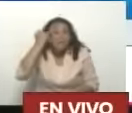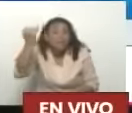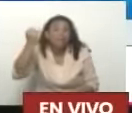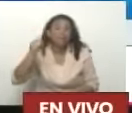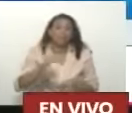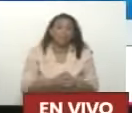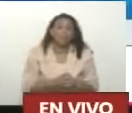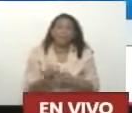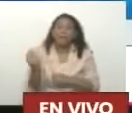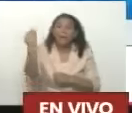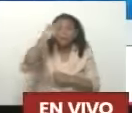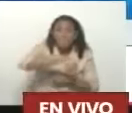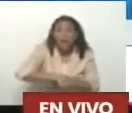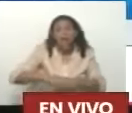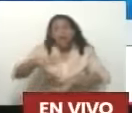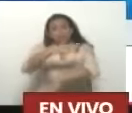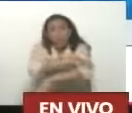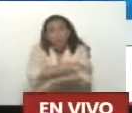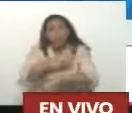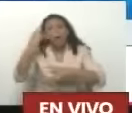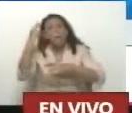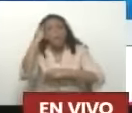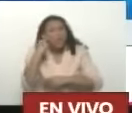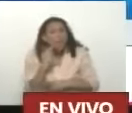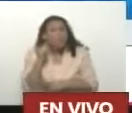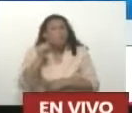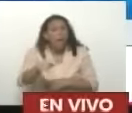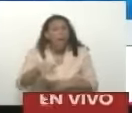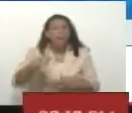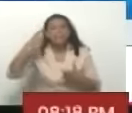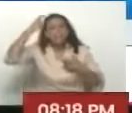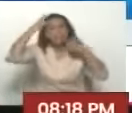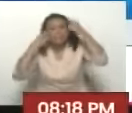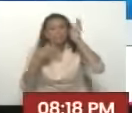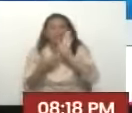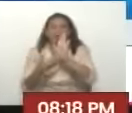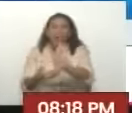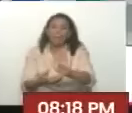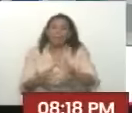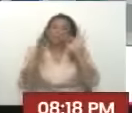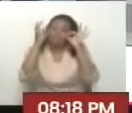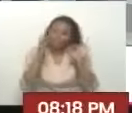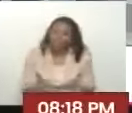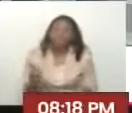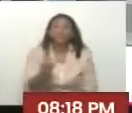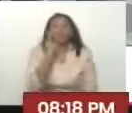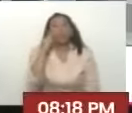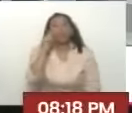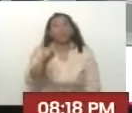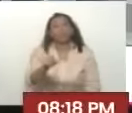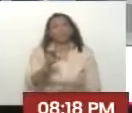Más allá de la izquierda En el bolivianismo Es Hugo Chávez Fría Solo él